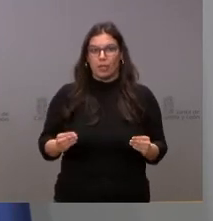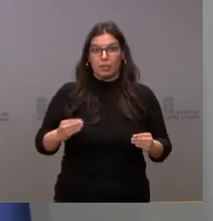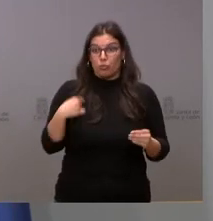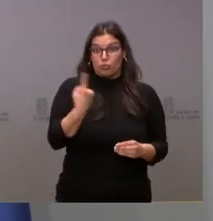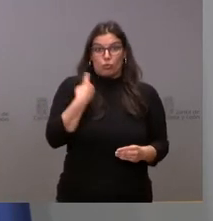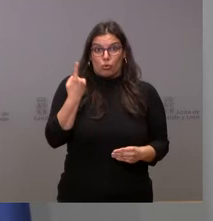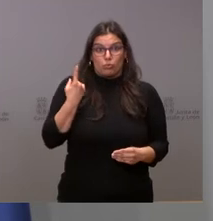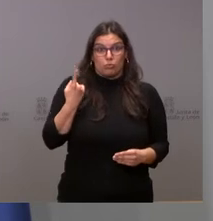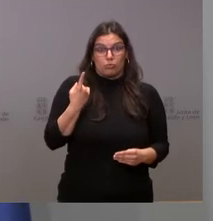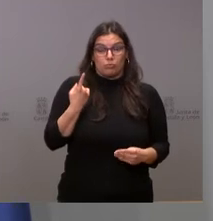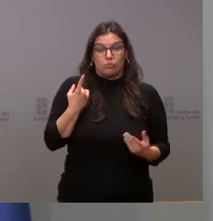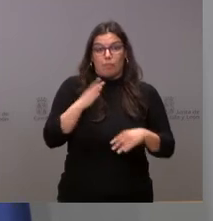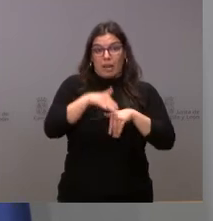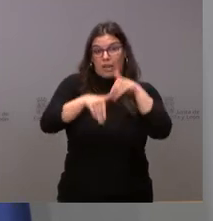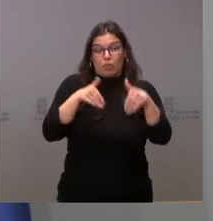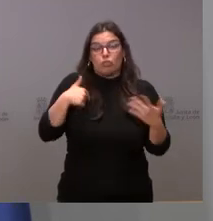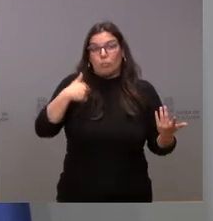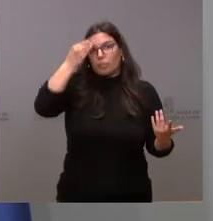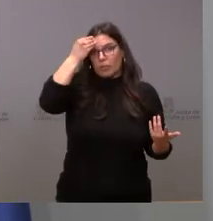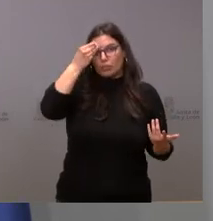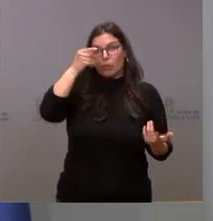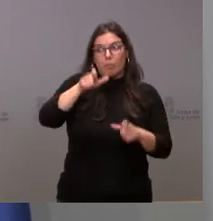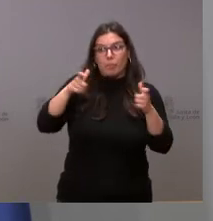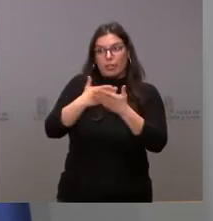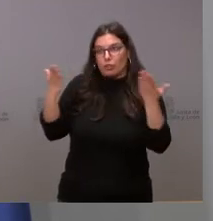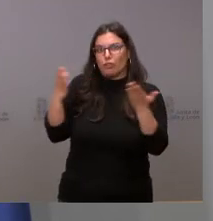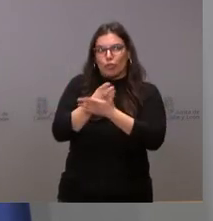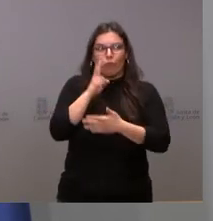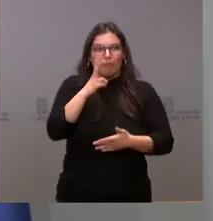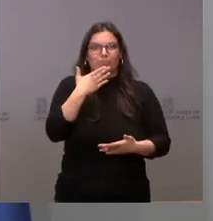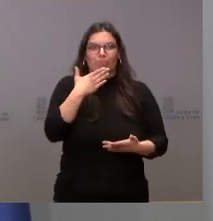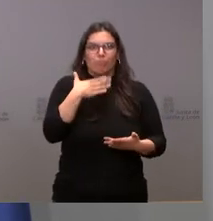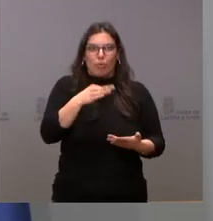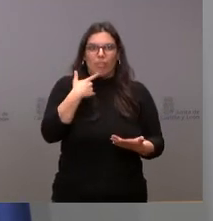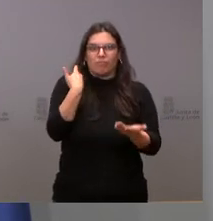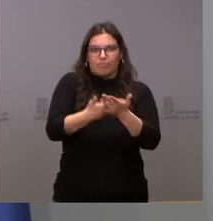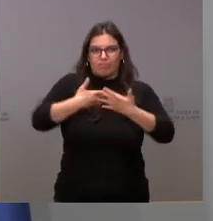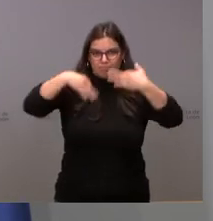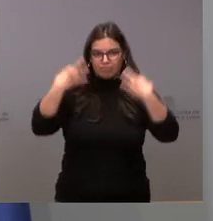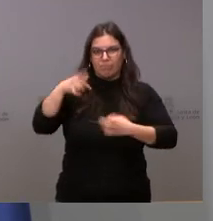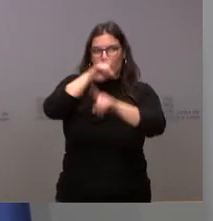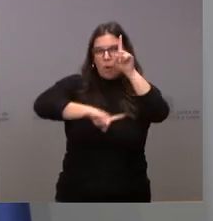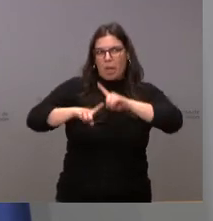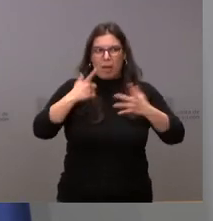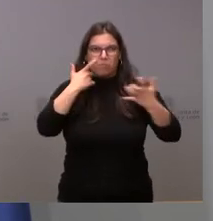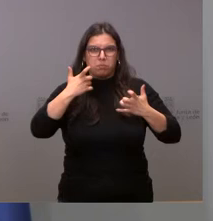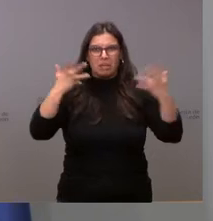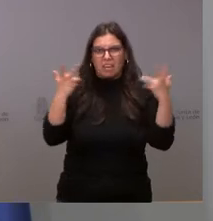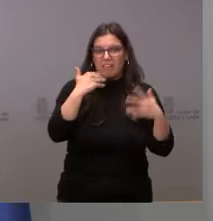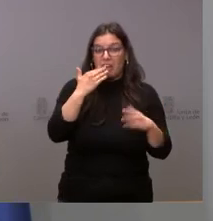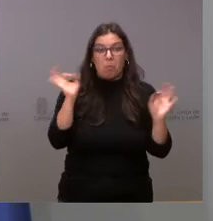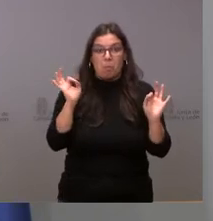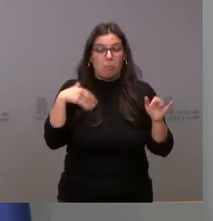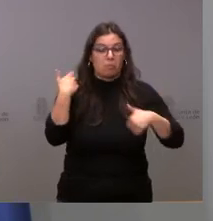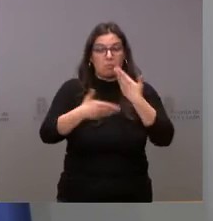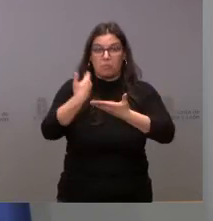desde el punto de vista electoral. Yo creo que todo el mundo puede certificar que no ha habido incidencias reseñables, que se ha producido